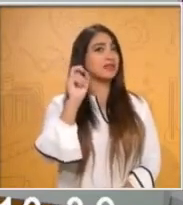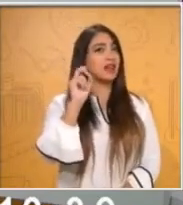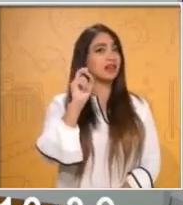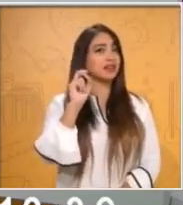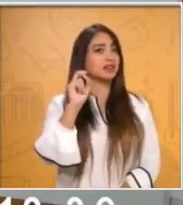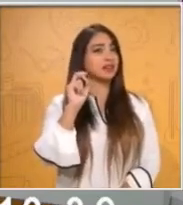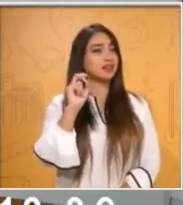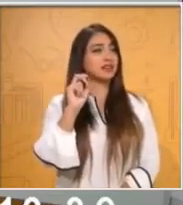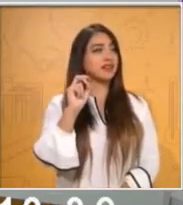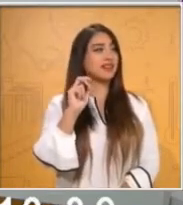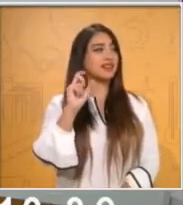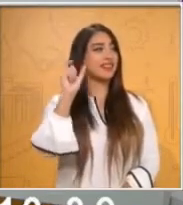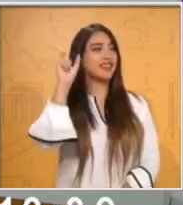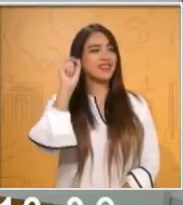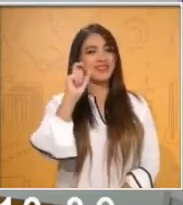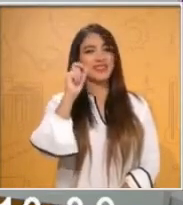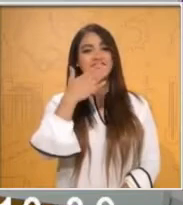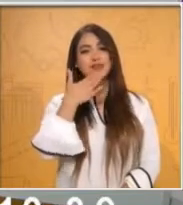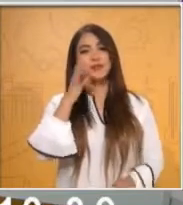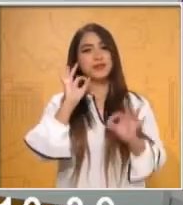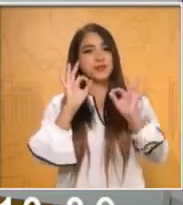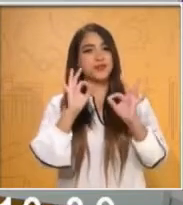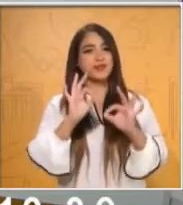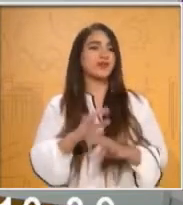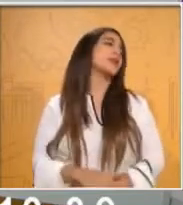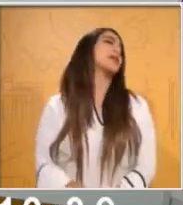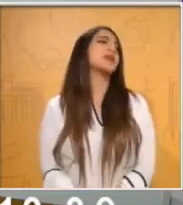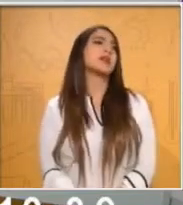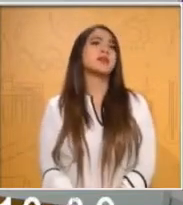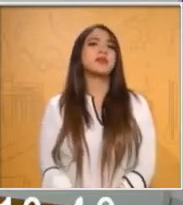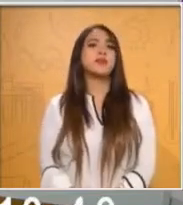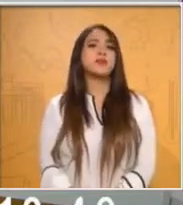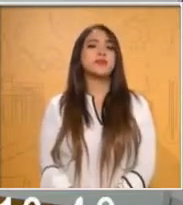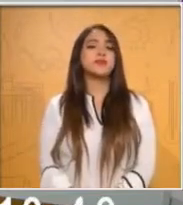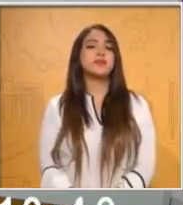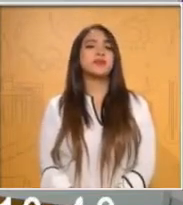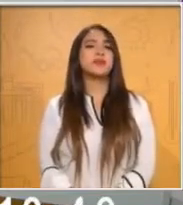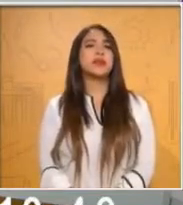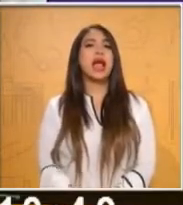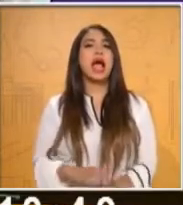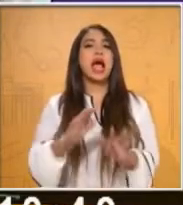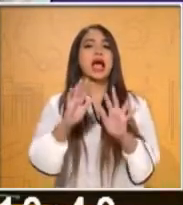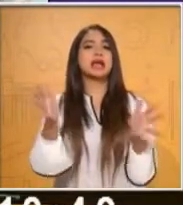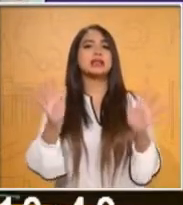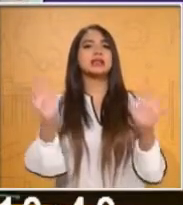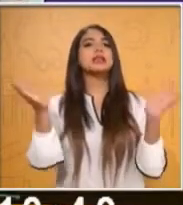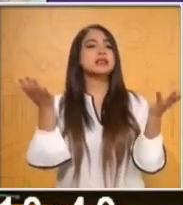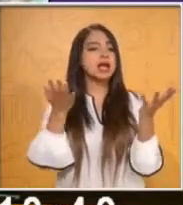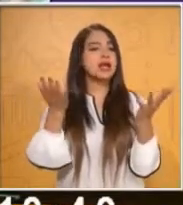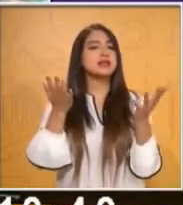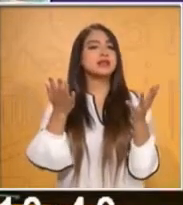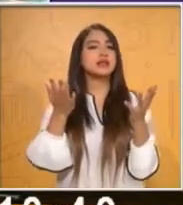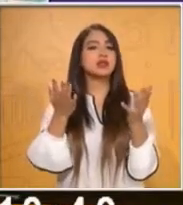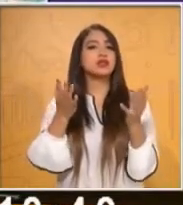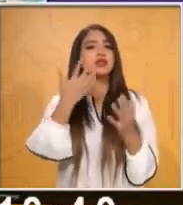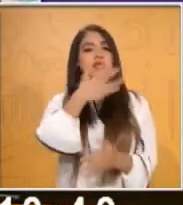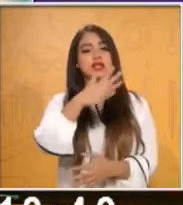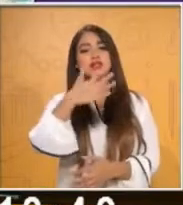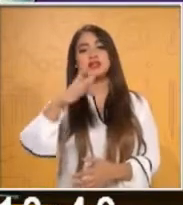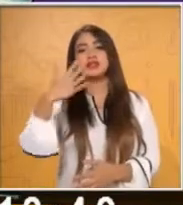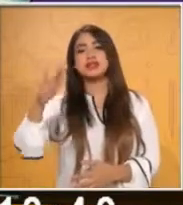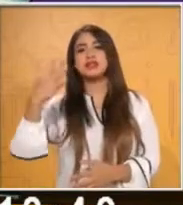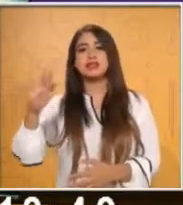¿El 20? El 20. Muy bien, maestro. Muchas gracias. Y así estamos manejando lo que es de 10 en 10 de manera ascendente y de manera